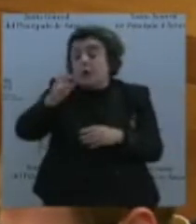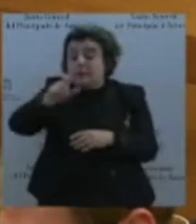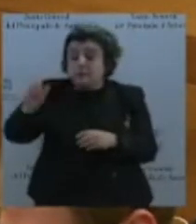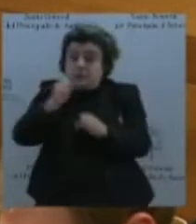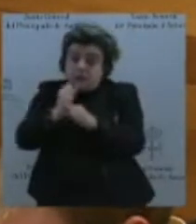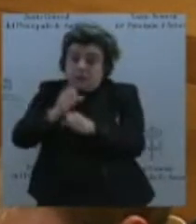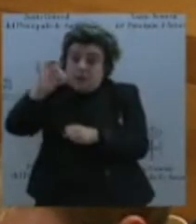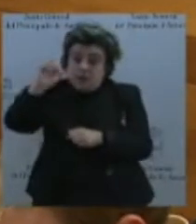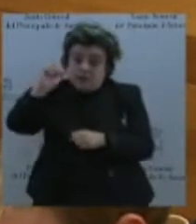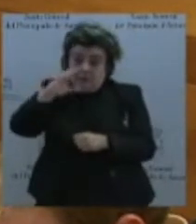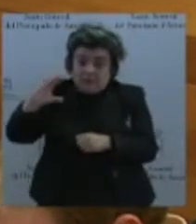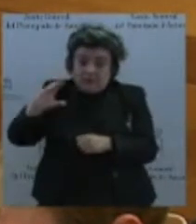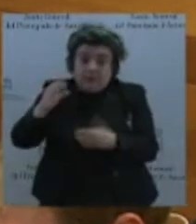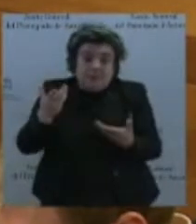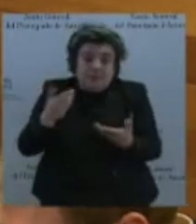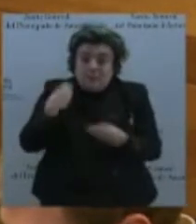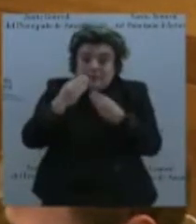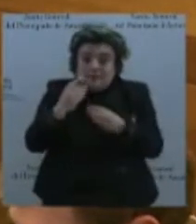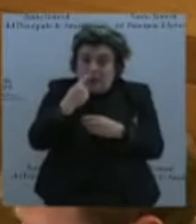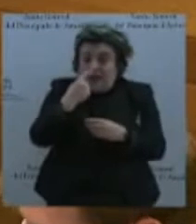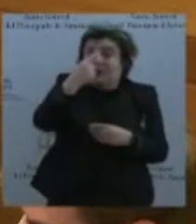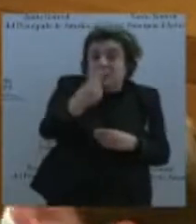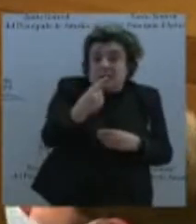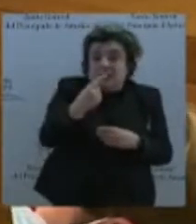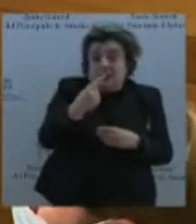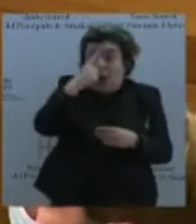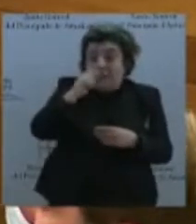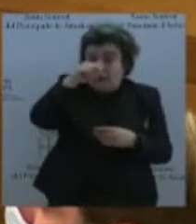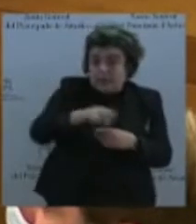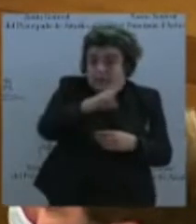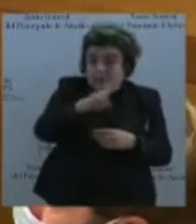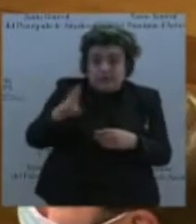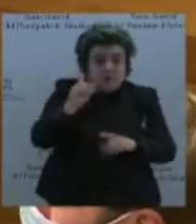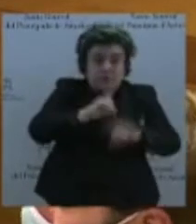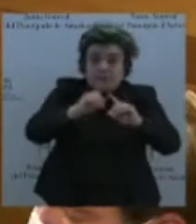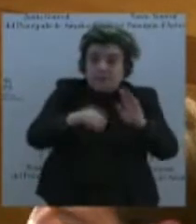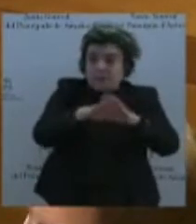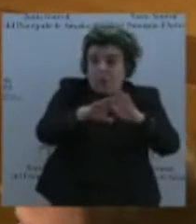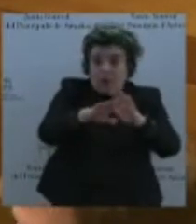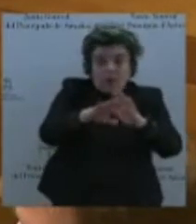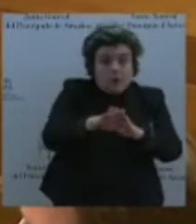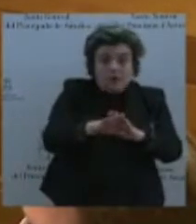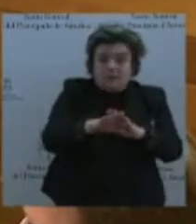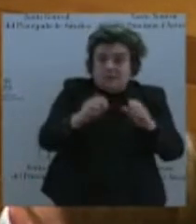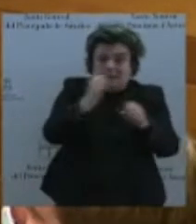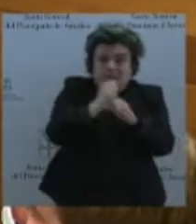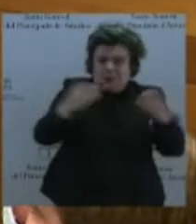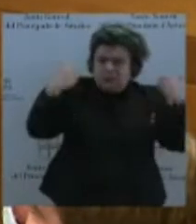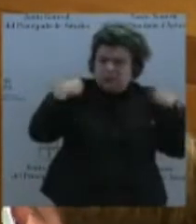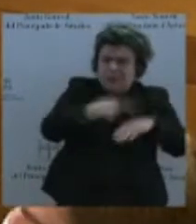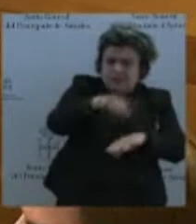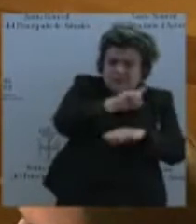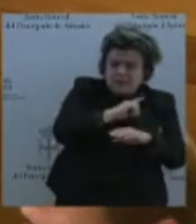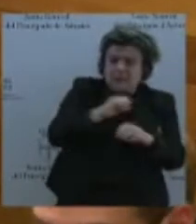problemas, desigualdades salariales, sobrecarga de trabajo, falta de estabilidad en la plantilla, pues nos ha dicho, pero que sepamos nos ha celebrado